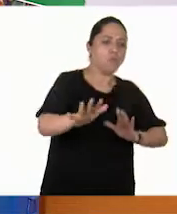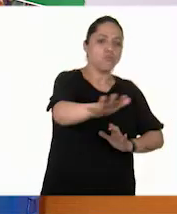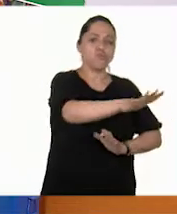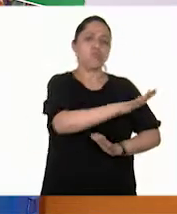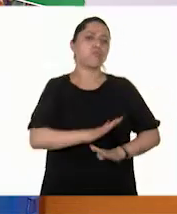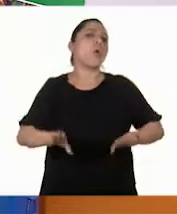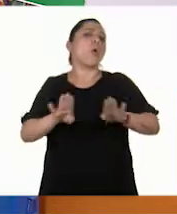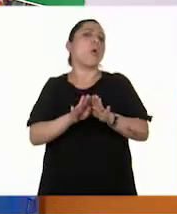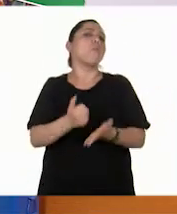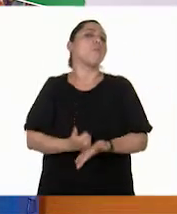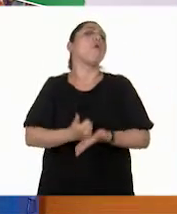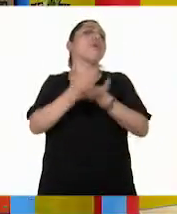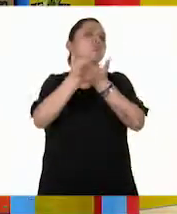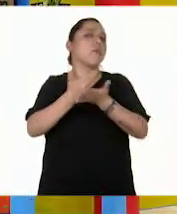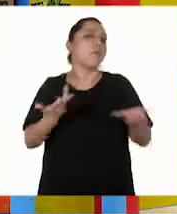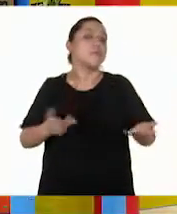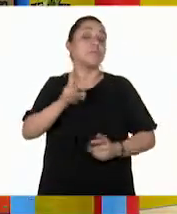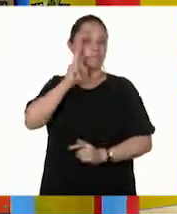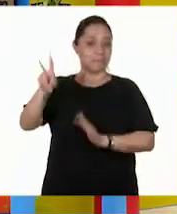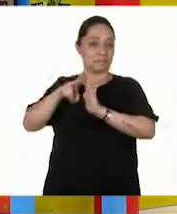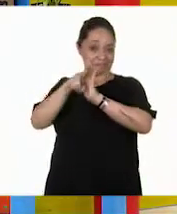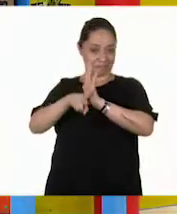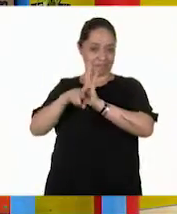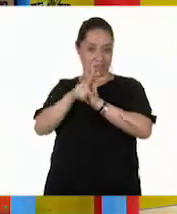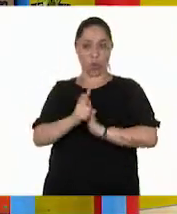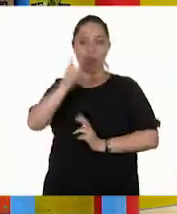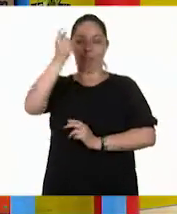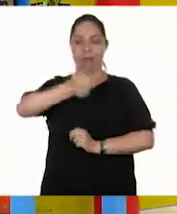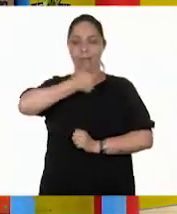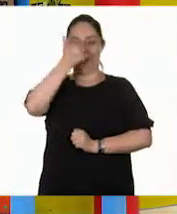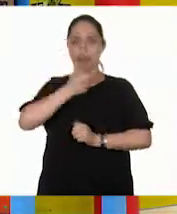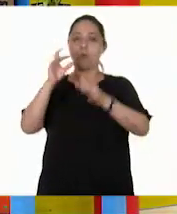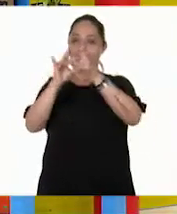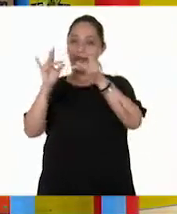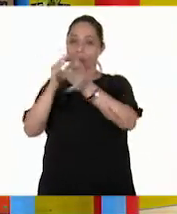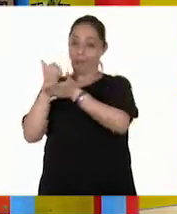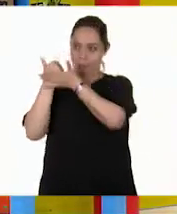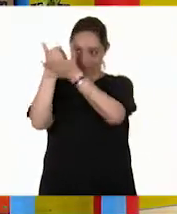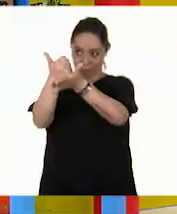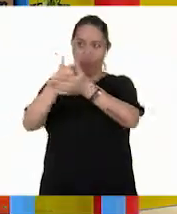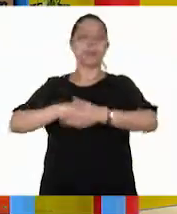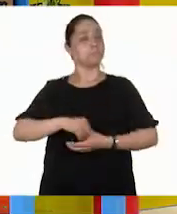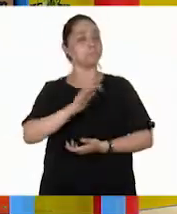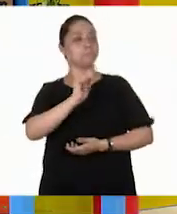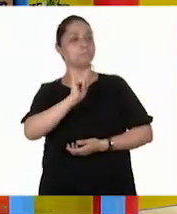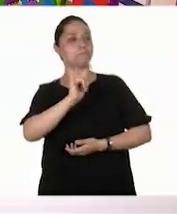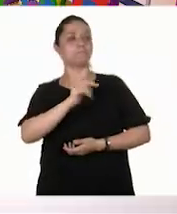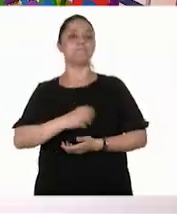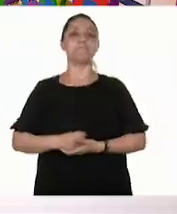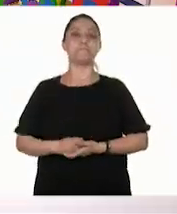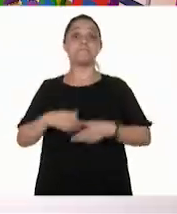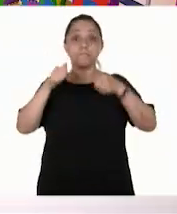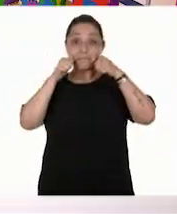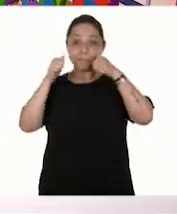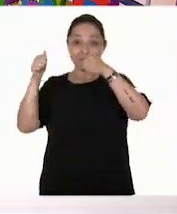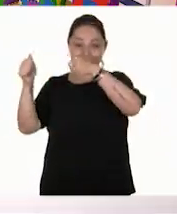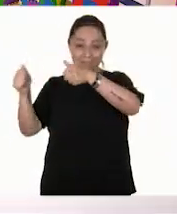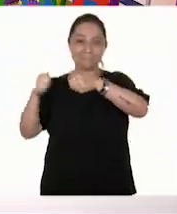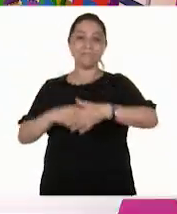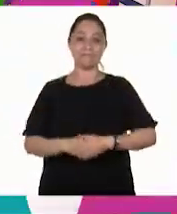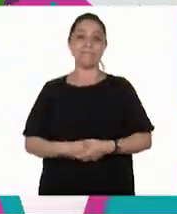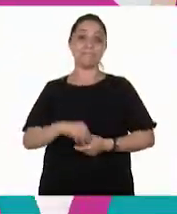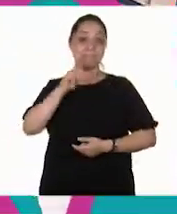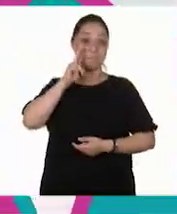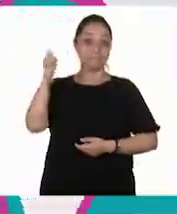¿Listo? Vamos a ver el siguiente video donde uno de nuestros alumnos te va a poder ayudar, Pepe. Está bien. Atento. Necesito ayuda.